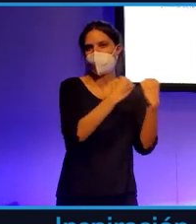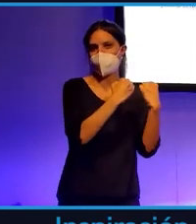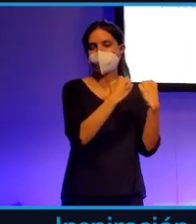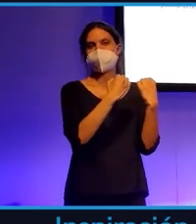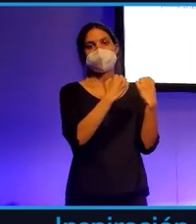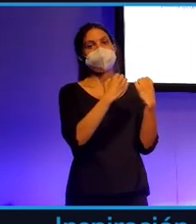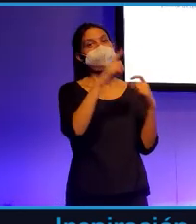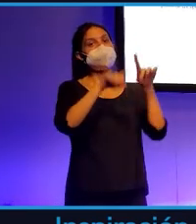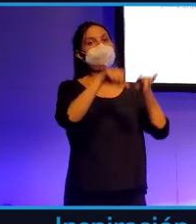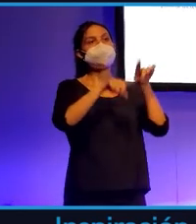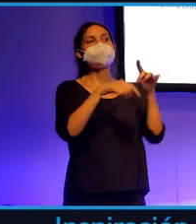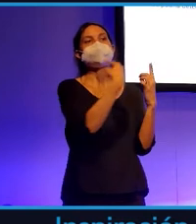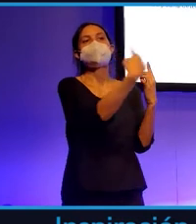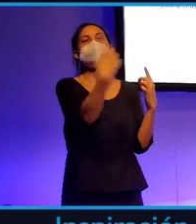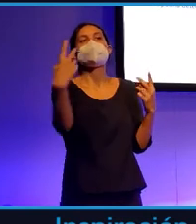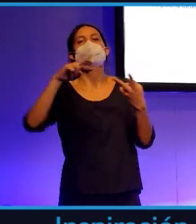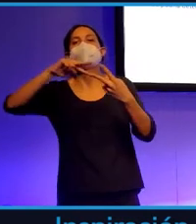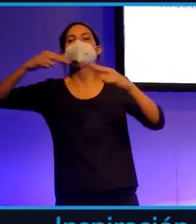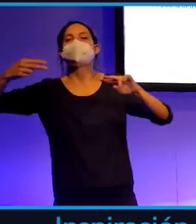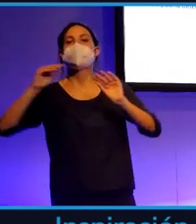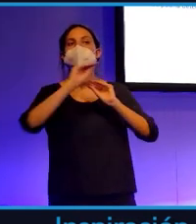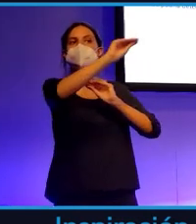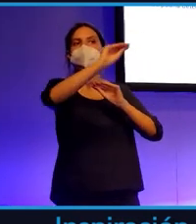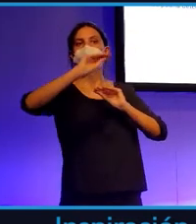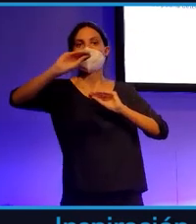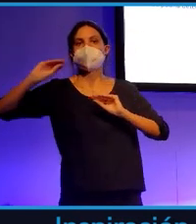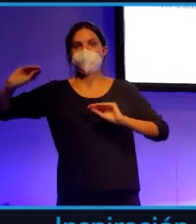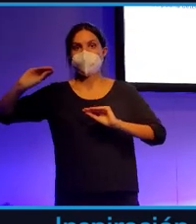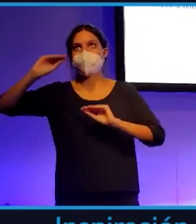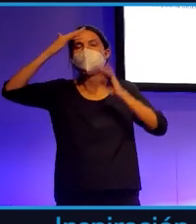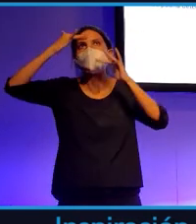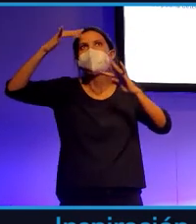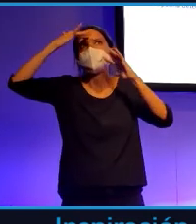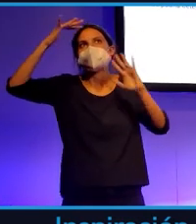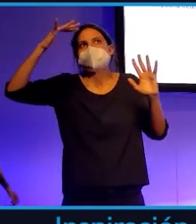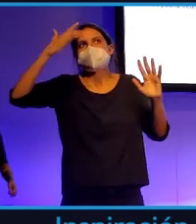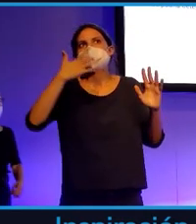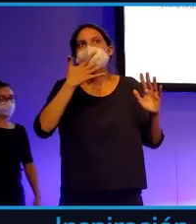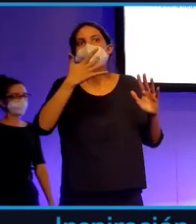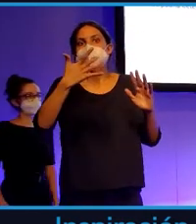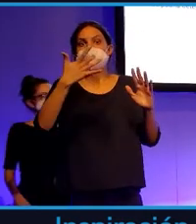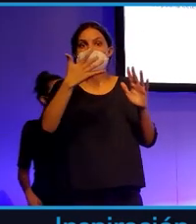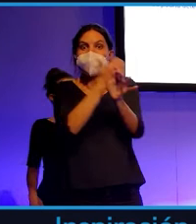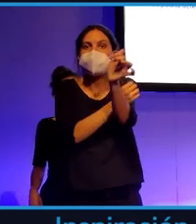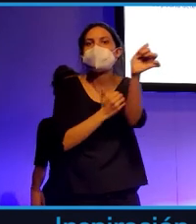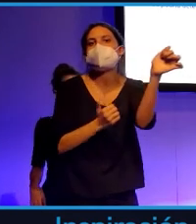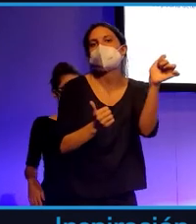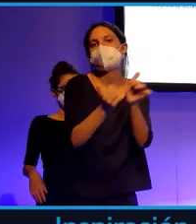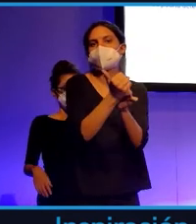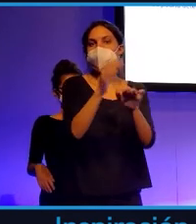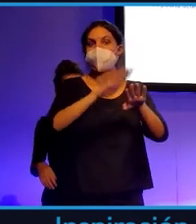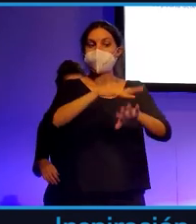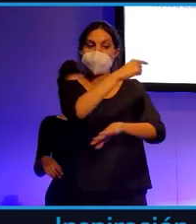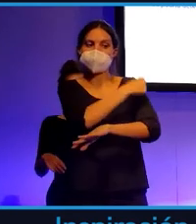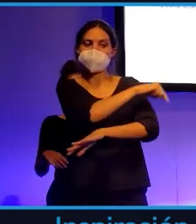con la genética de cada uno de nosotros. Imaginaros qué hubiera ocurrido si realmente la priorización a la hora de vacunarnos